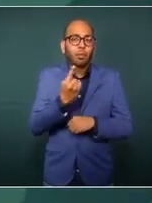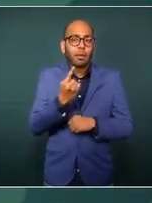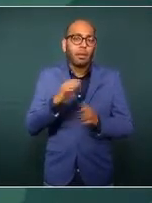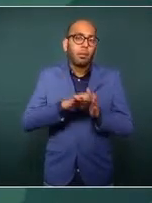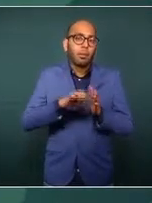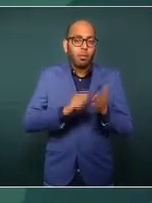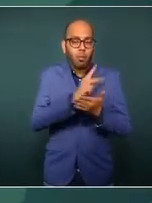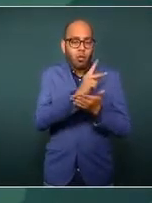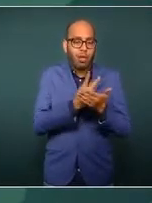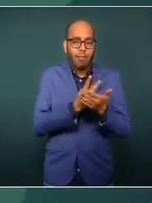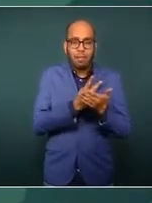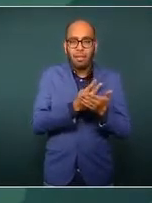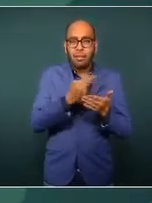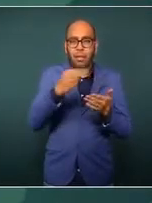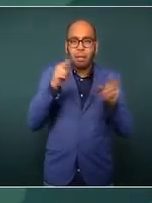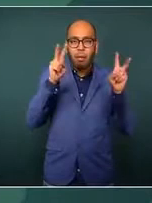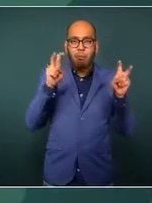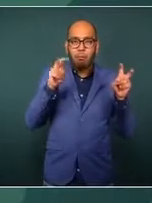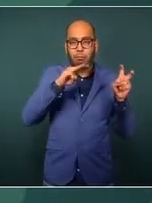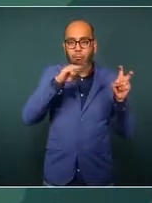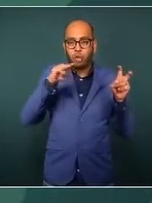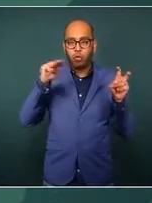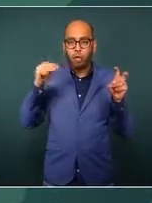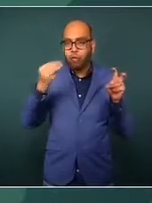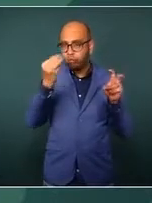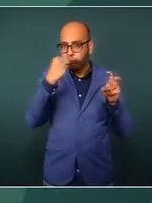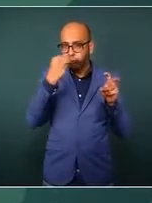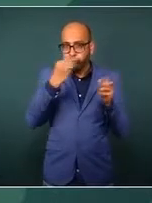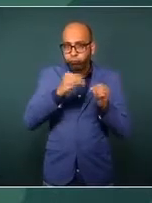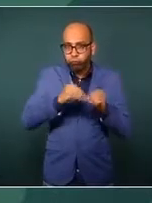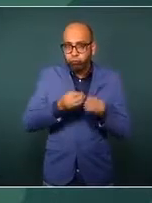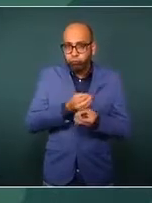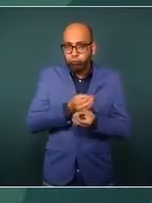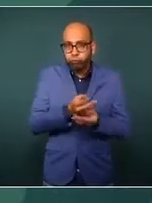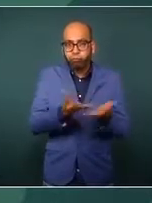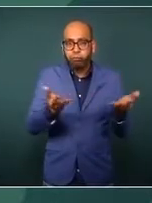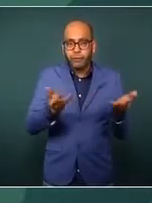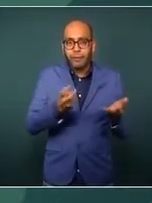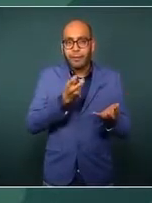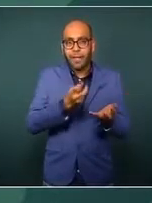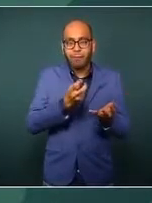como el Michoacán Alimenta, por el tema del aislamiento obligatorio,